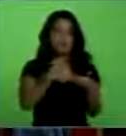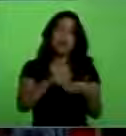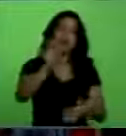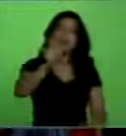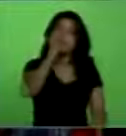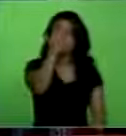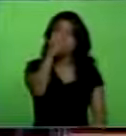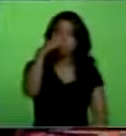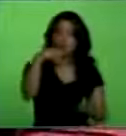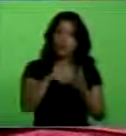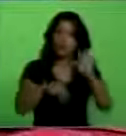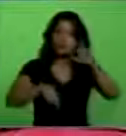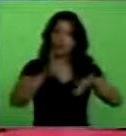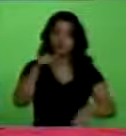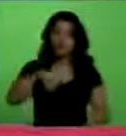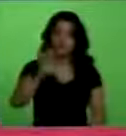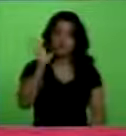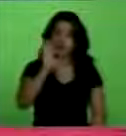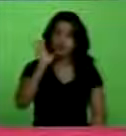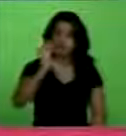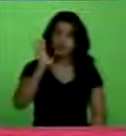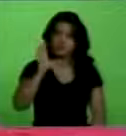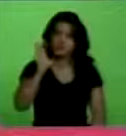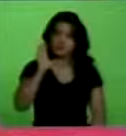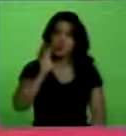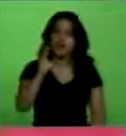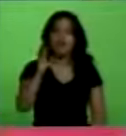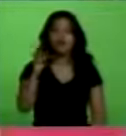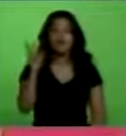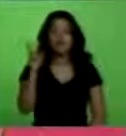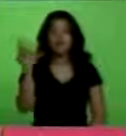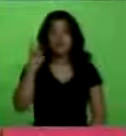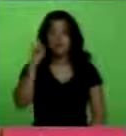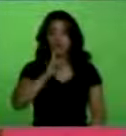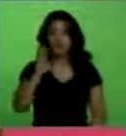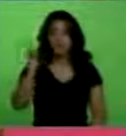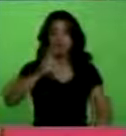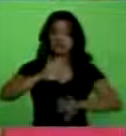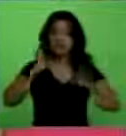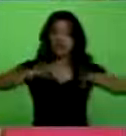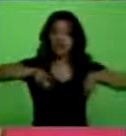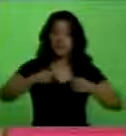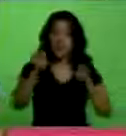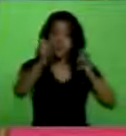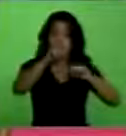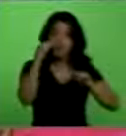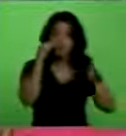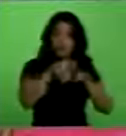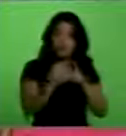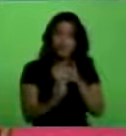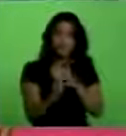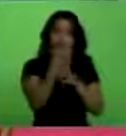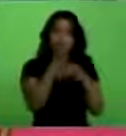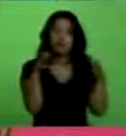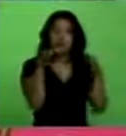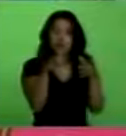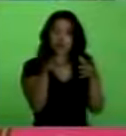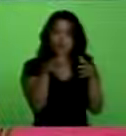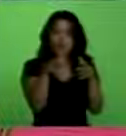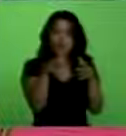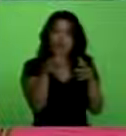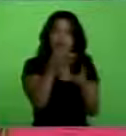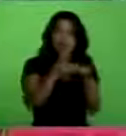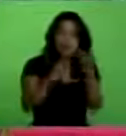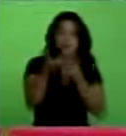del 2012, en la ciudad de Caracas, República Bolivariana de Venezuela, fue suscrito el acuerdo para la constitución del espacio